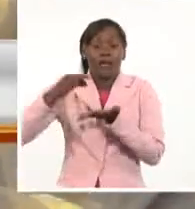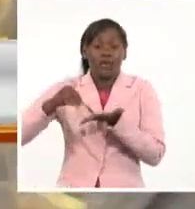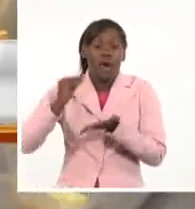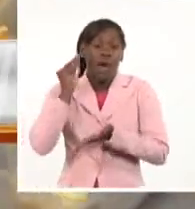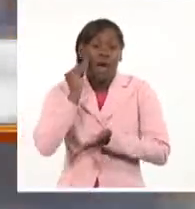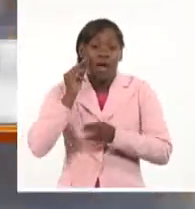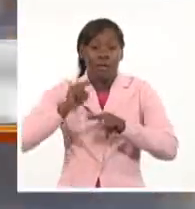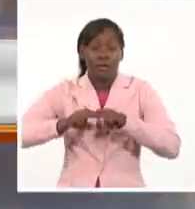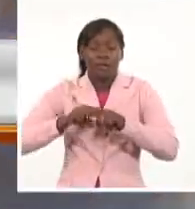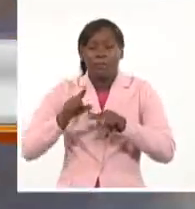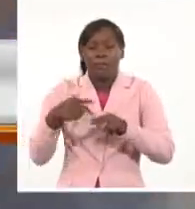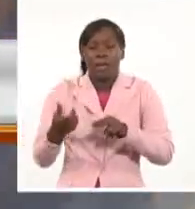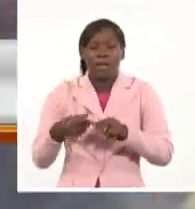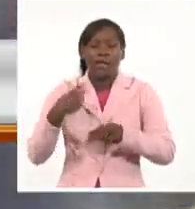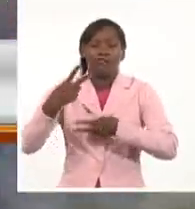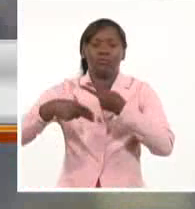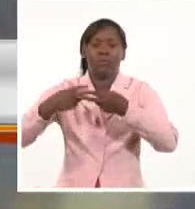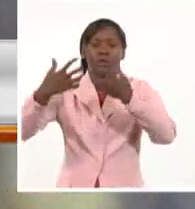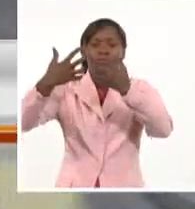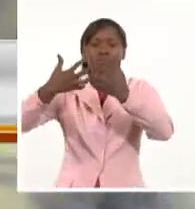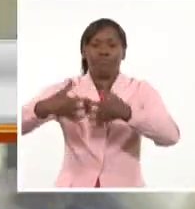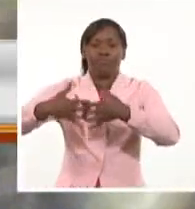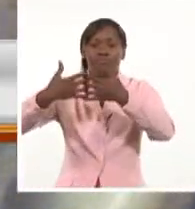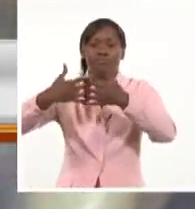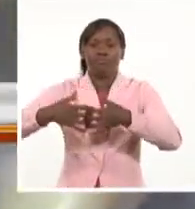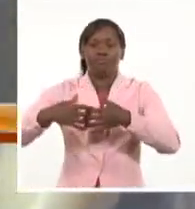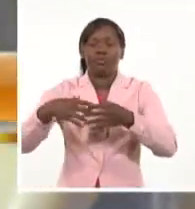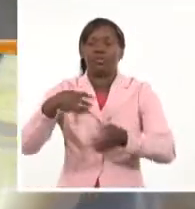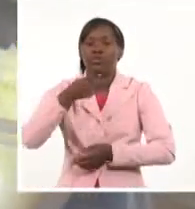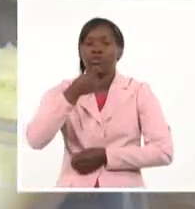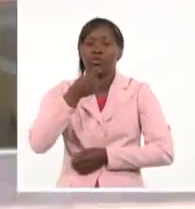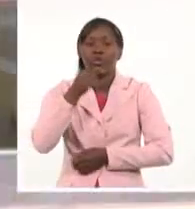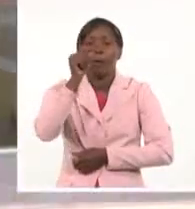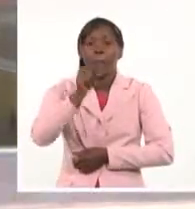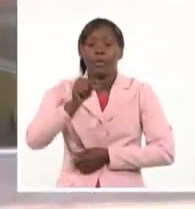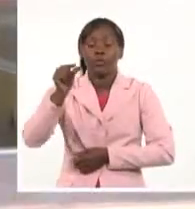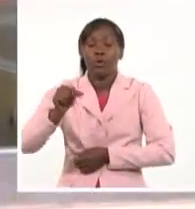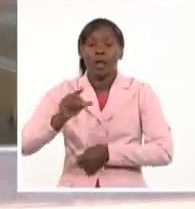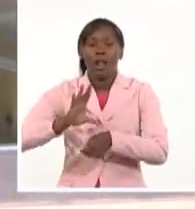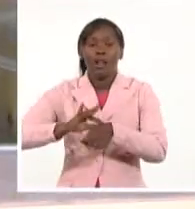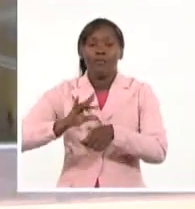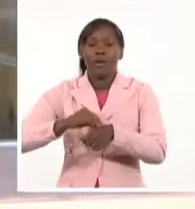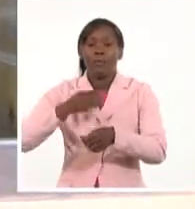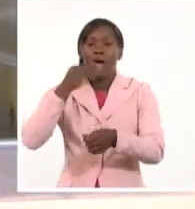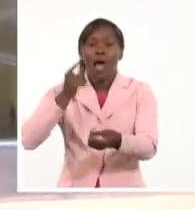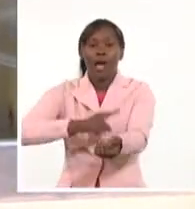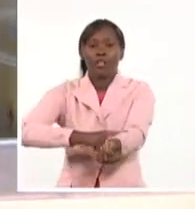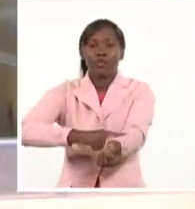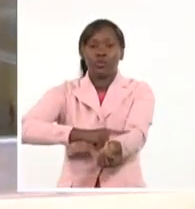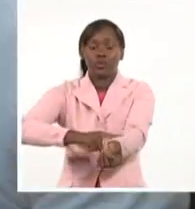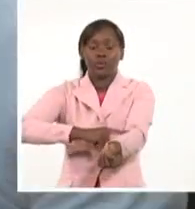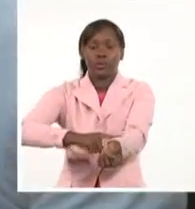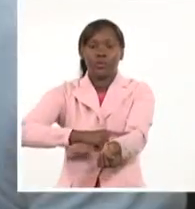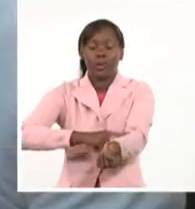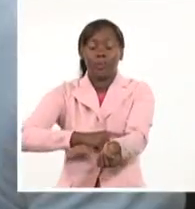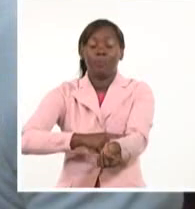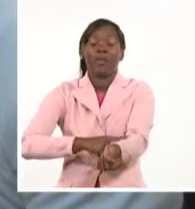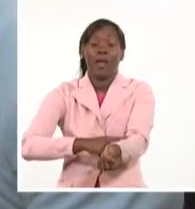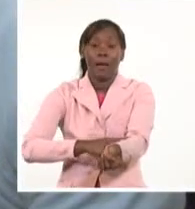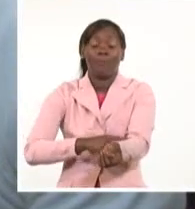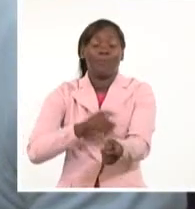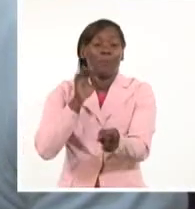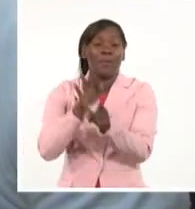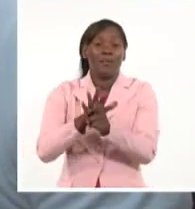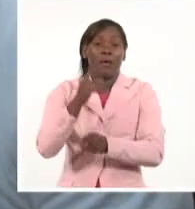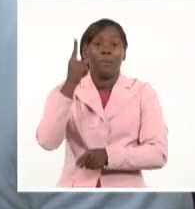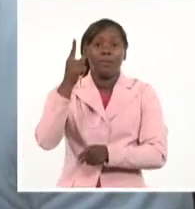elaboración de dulces para pacientes celíacos y pacientes diabéticos. Nosotros, por la escasez de la harina, decidimos empezar a trabajar